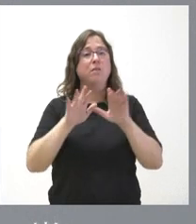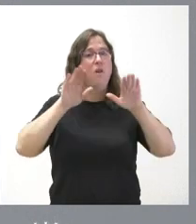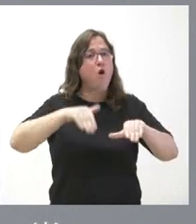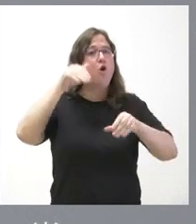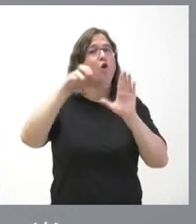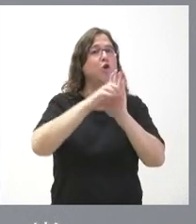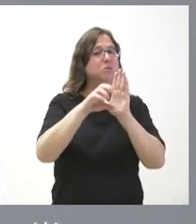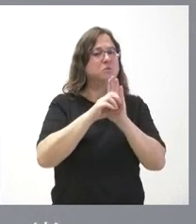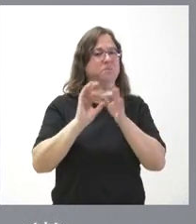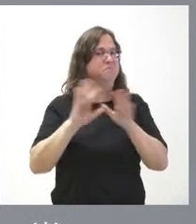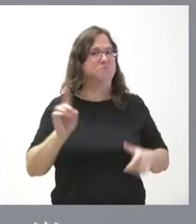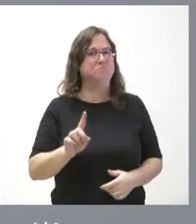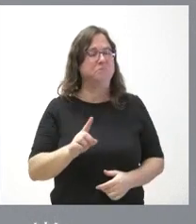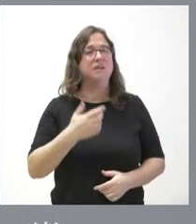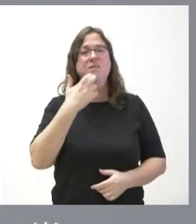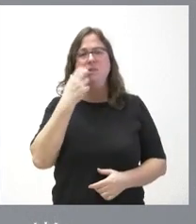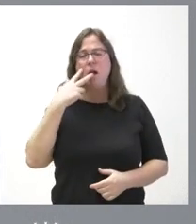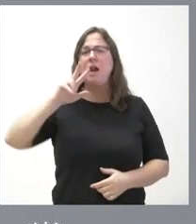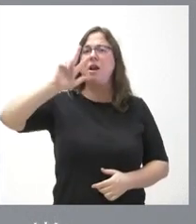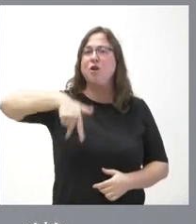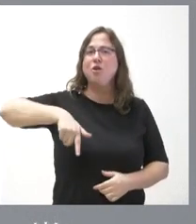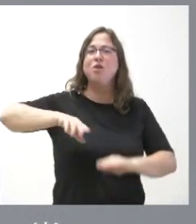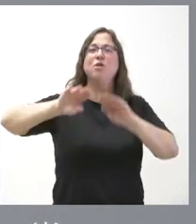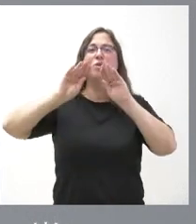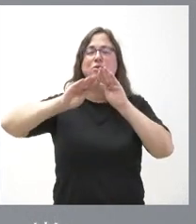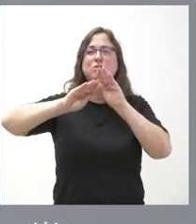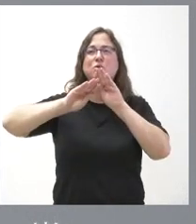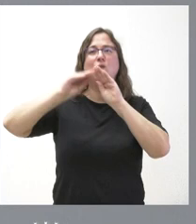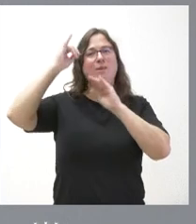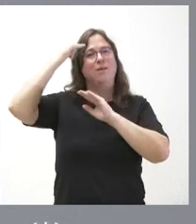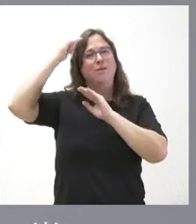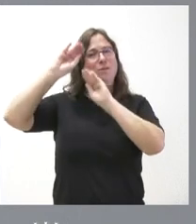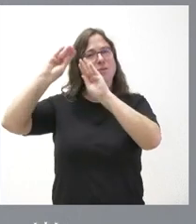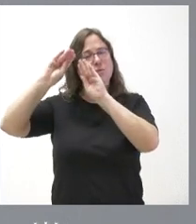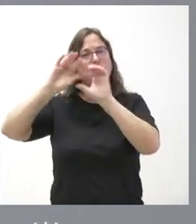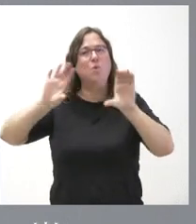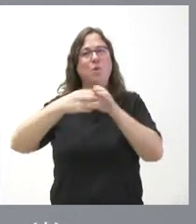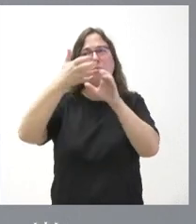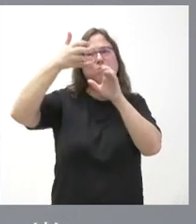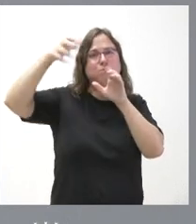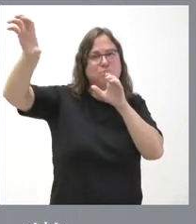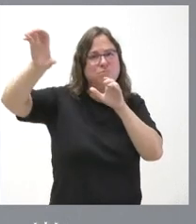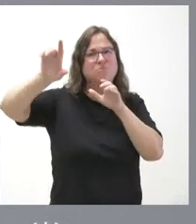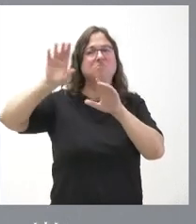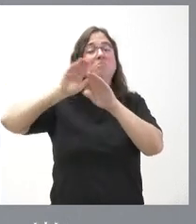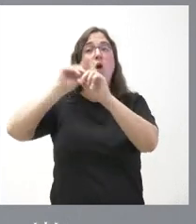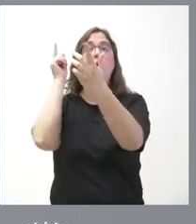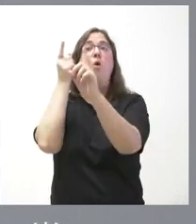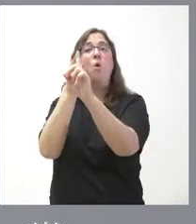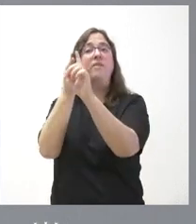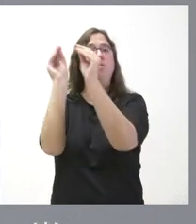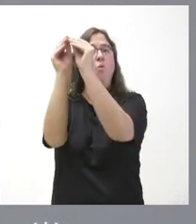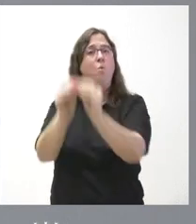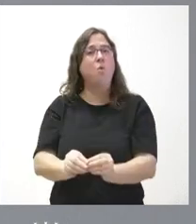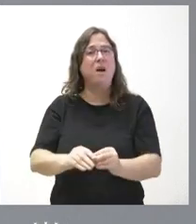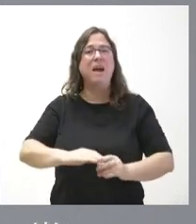se reconoce el ideario completo de los partidos separatistas, no solamente en sus objetivos, sino casi